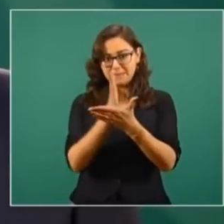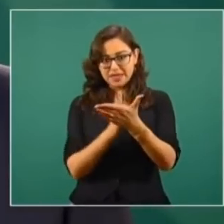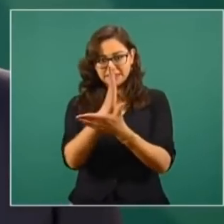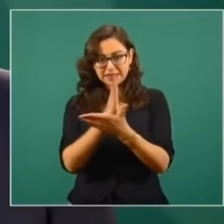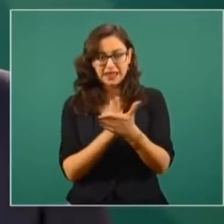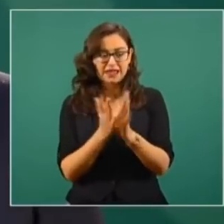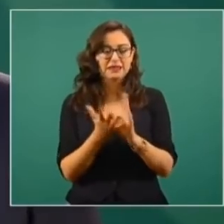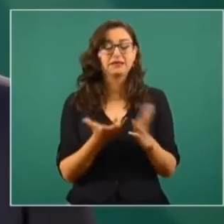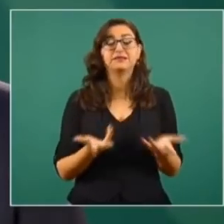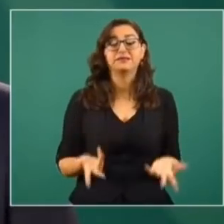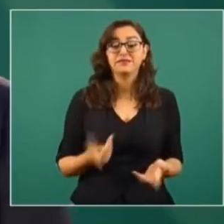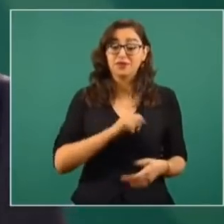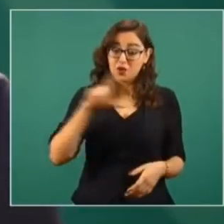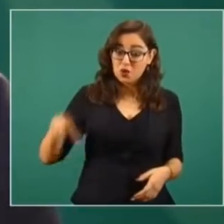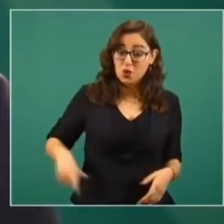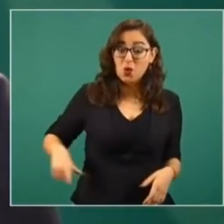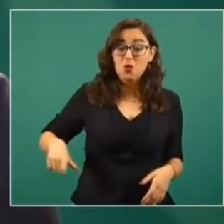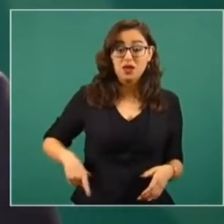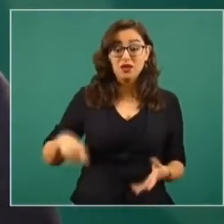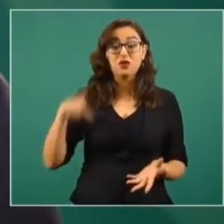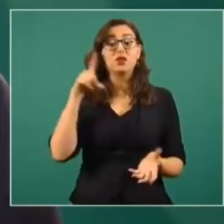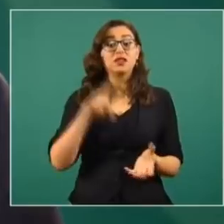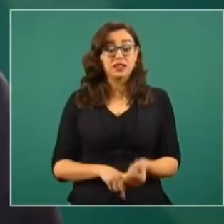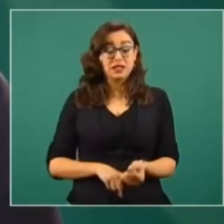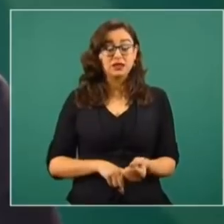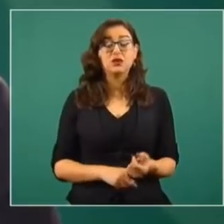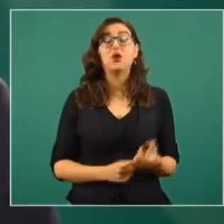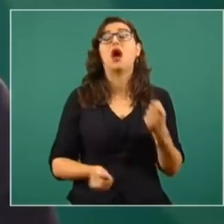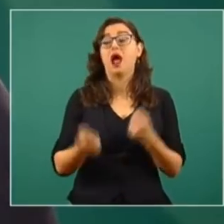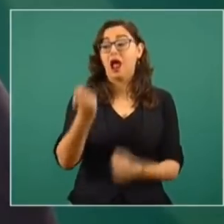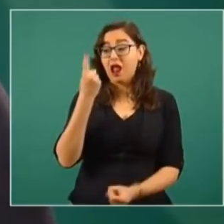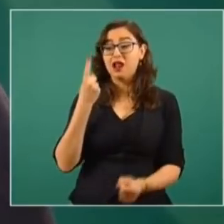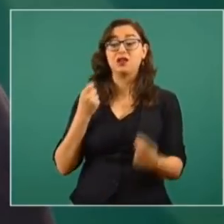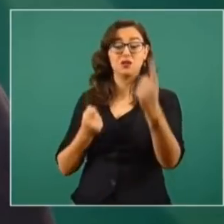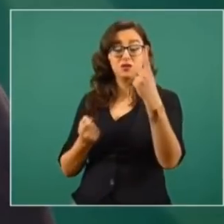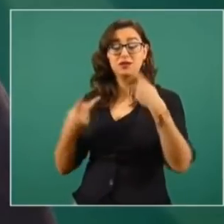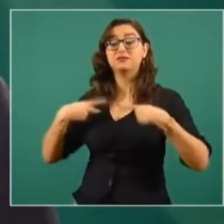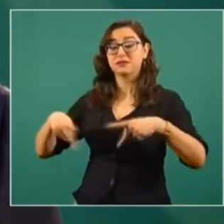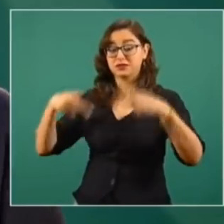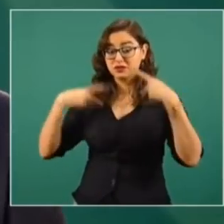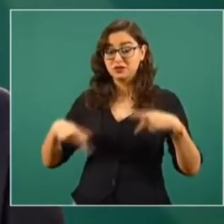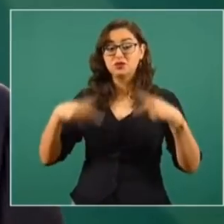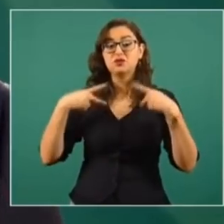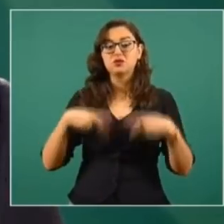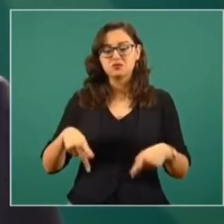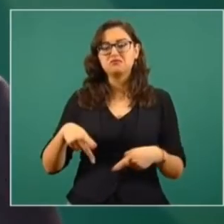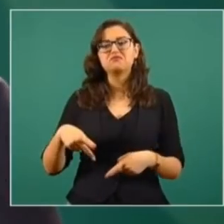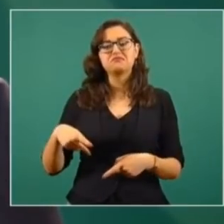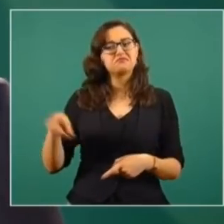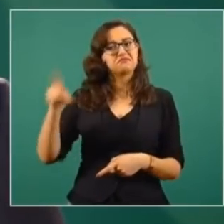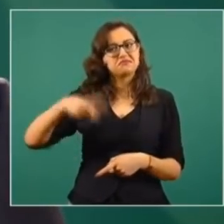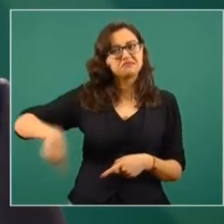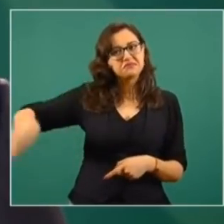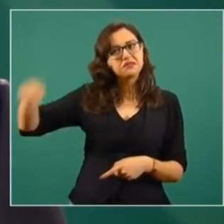en el gobierno hay todavía funcionarios que se quedaron